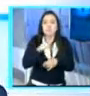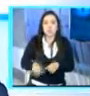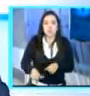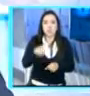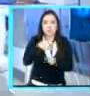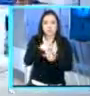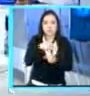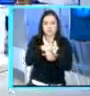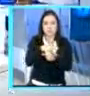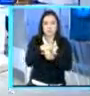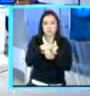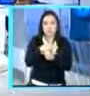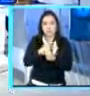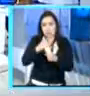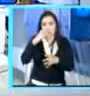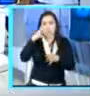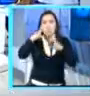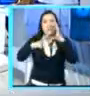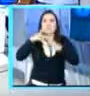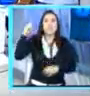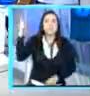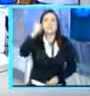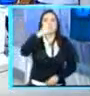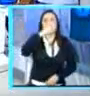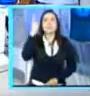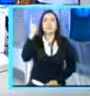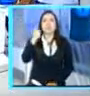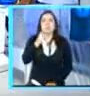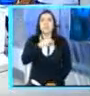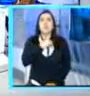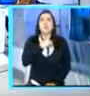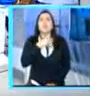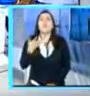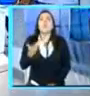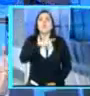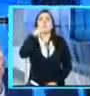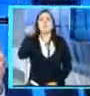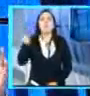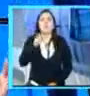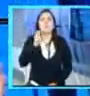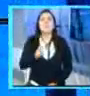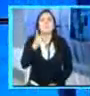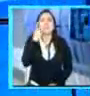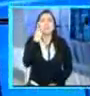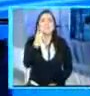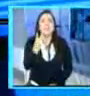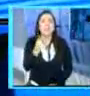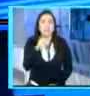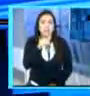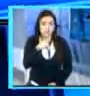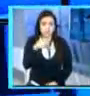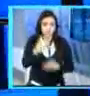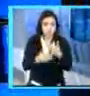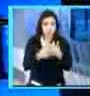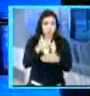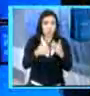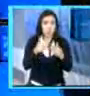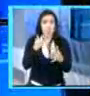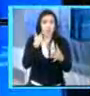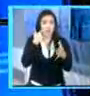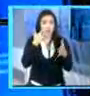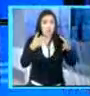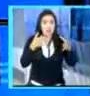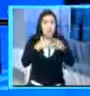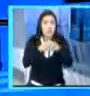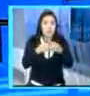Y a nivel mundial, Oscar, ¿cómo nos ve ese conglomerado internacional a nivel de lo que es